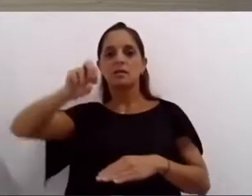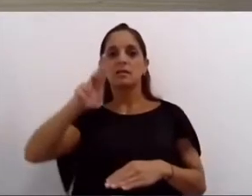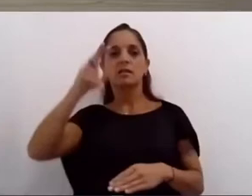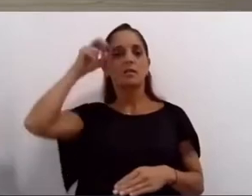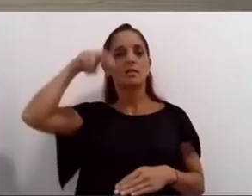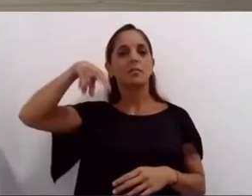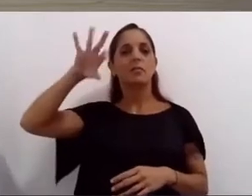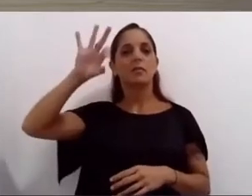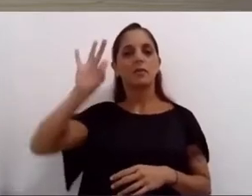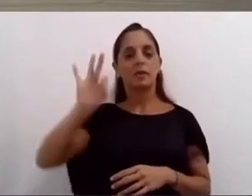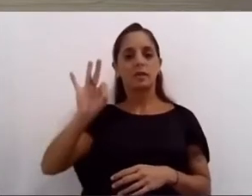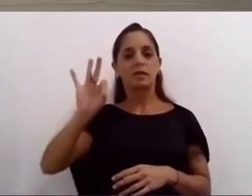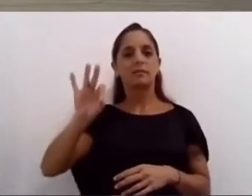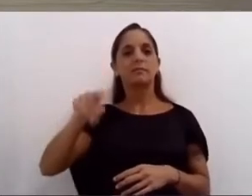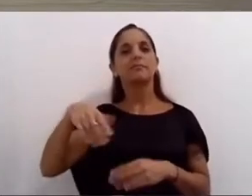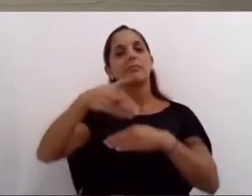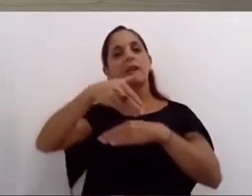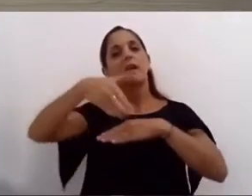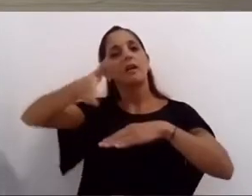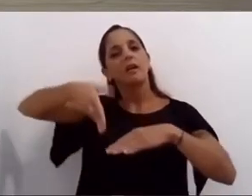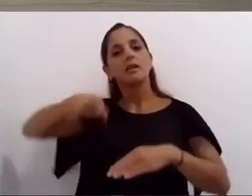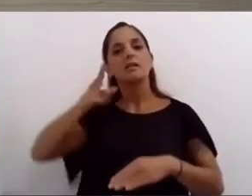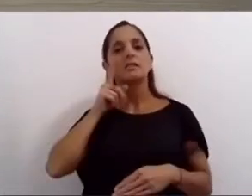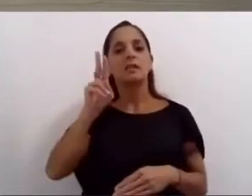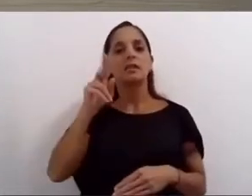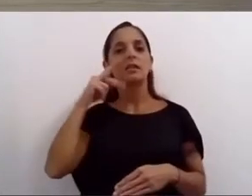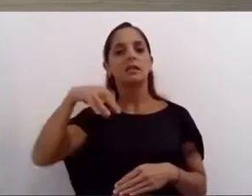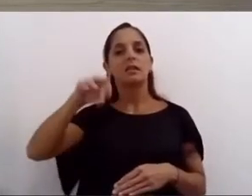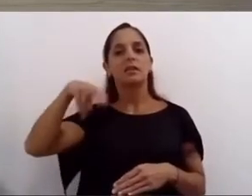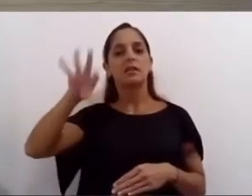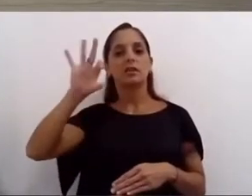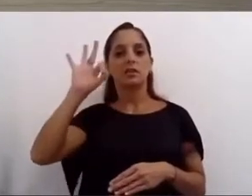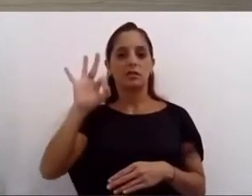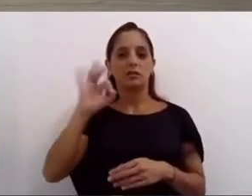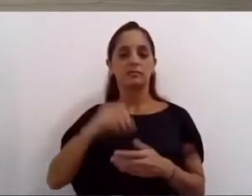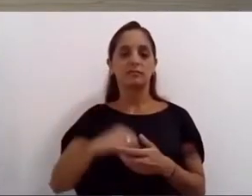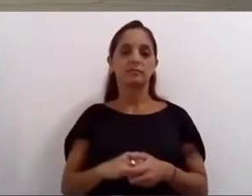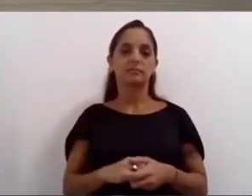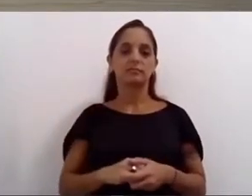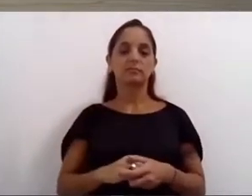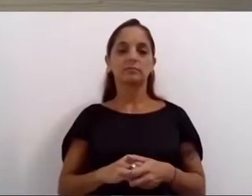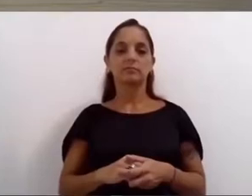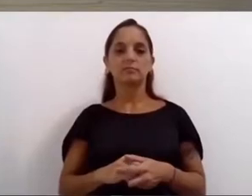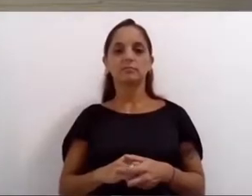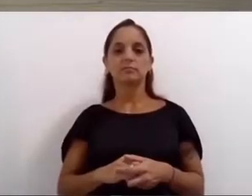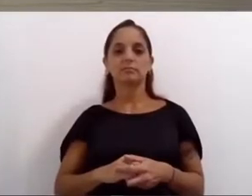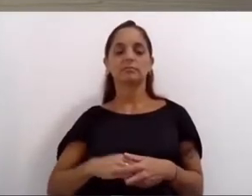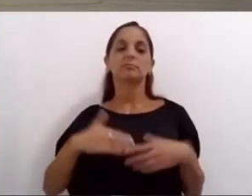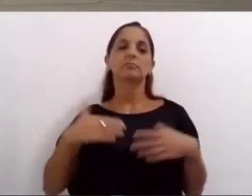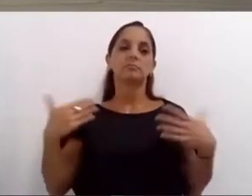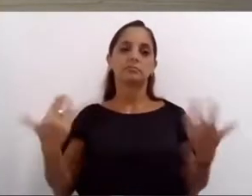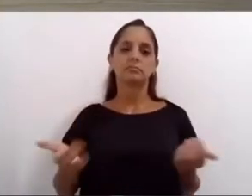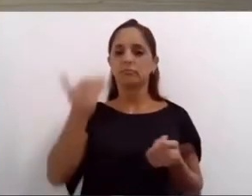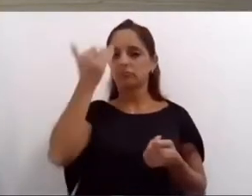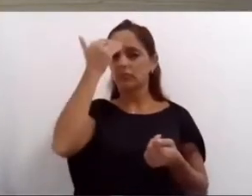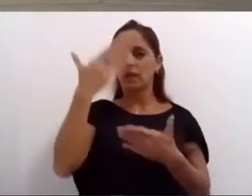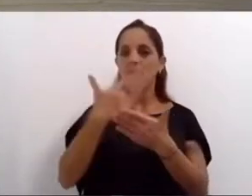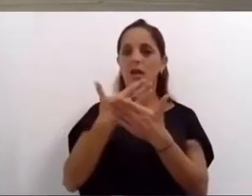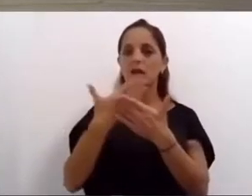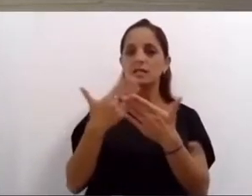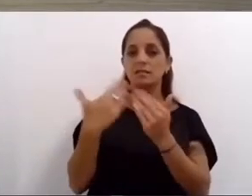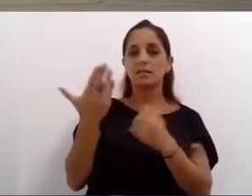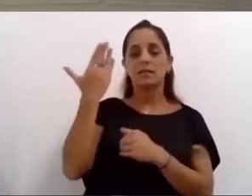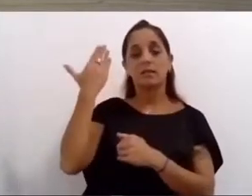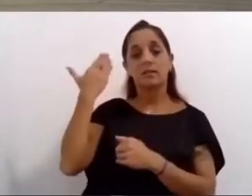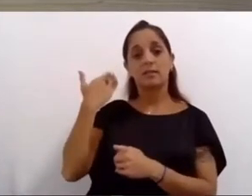tramo de las urbanizaciones que no quedó contemplado en los primeros créditos de Promeo hace 15 días junto a la